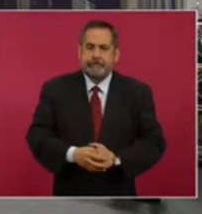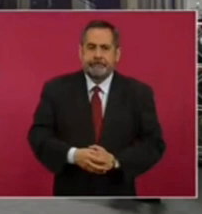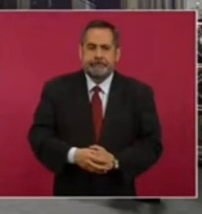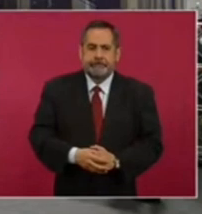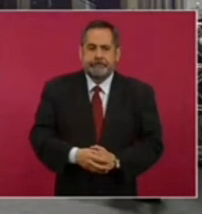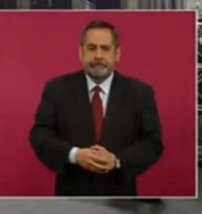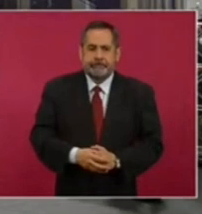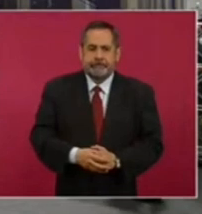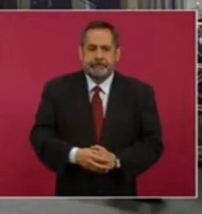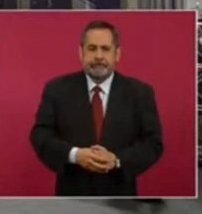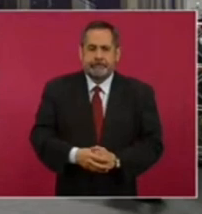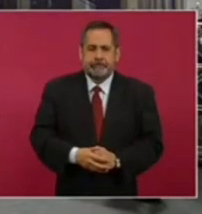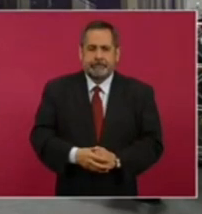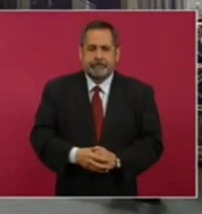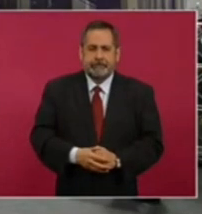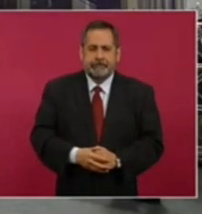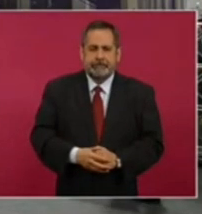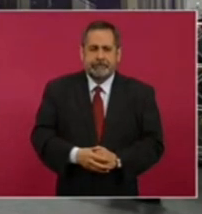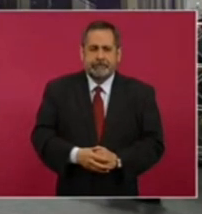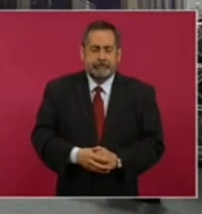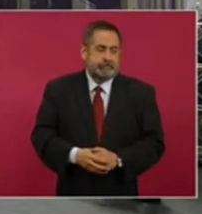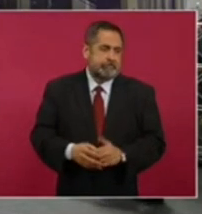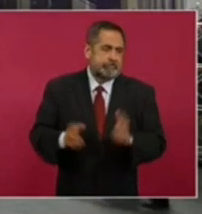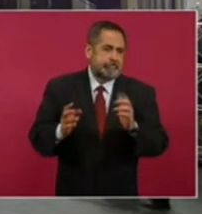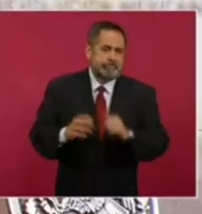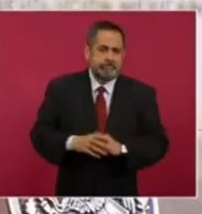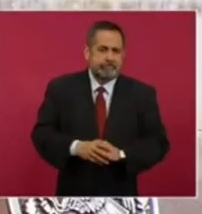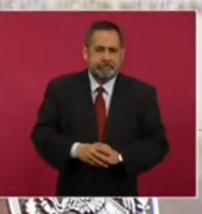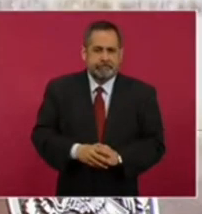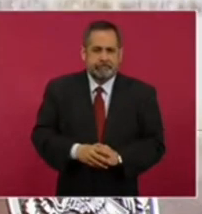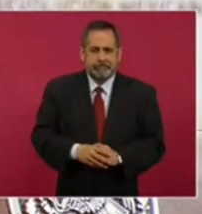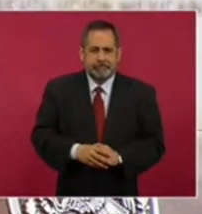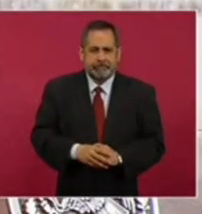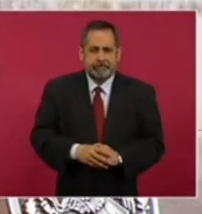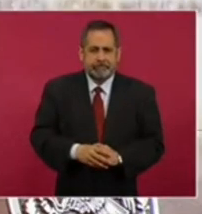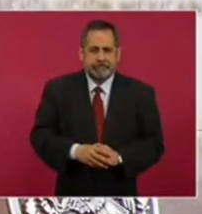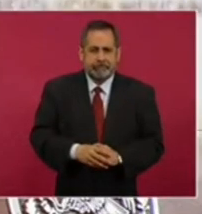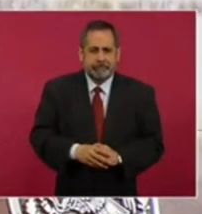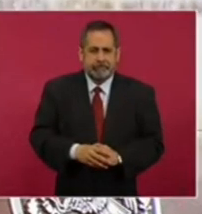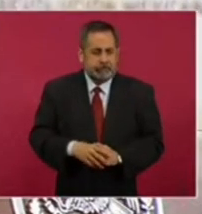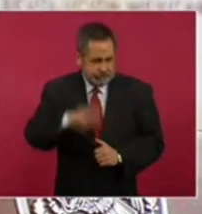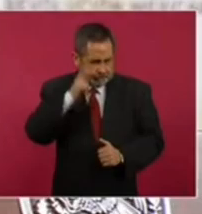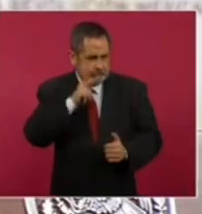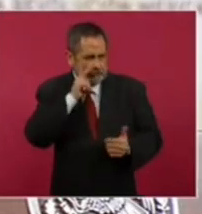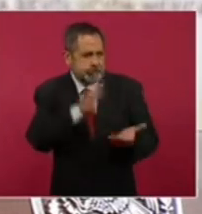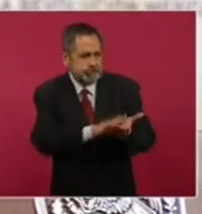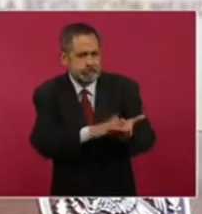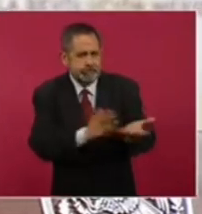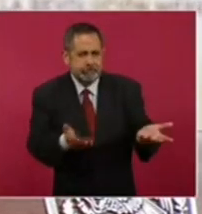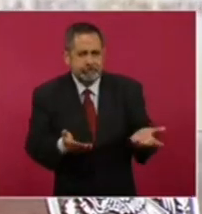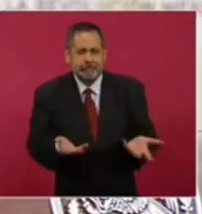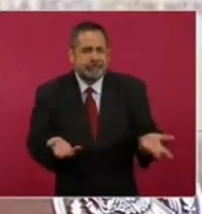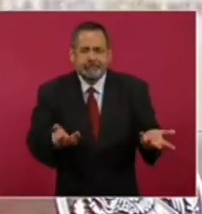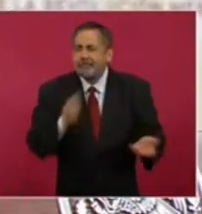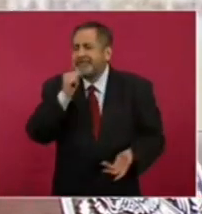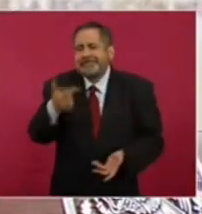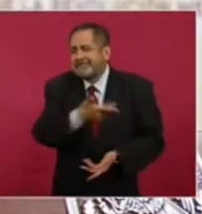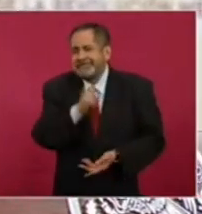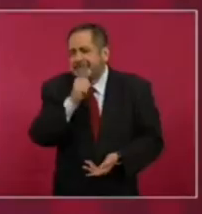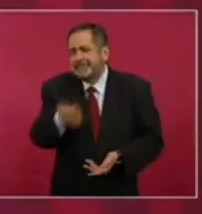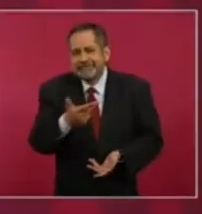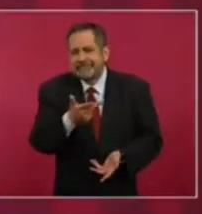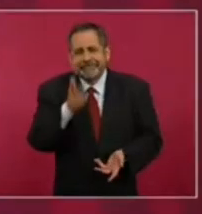¿Eh? No, pero no va a aprobar nada. Pero lo que quiero decirles es